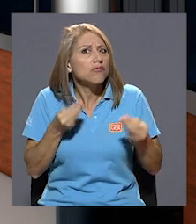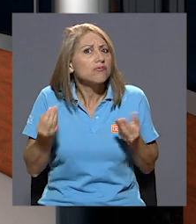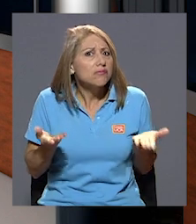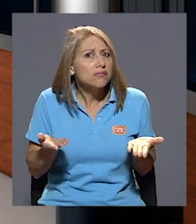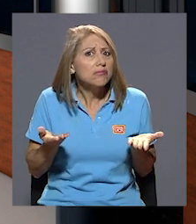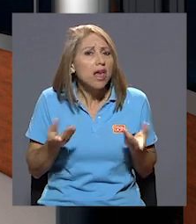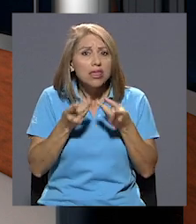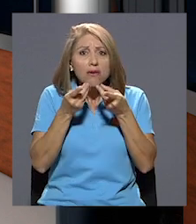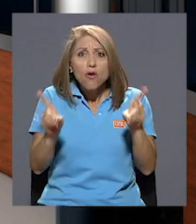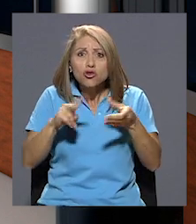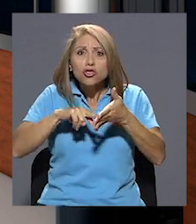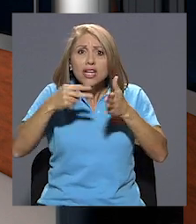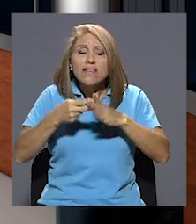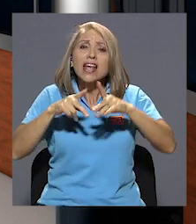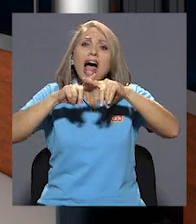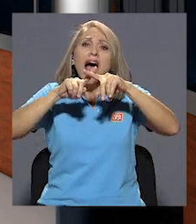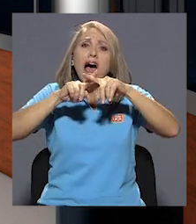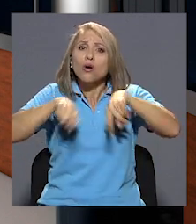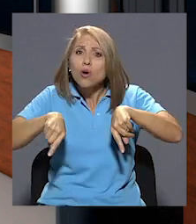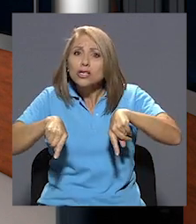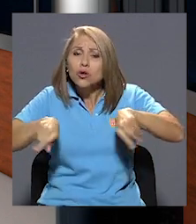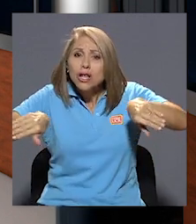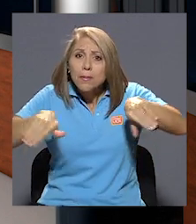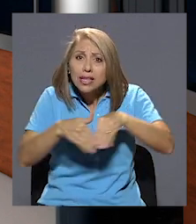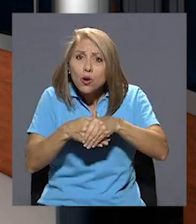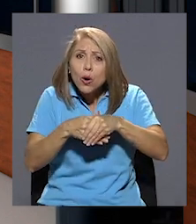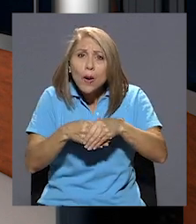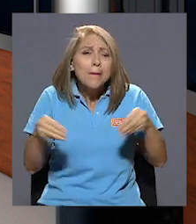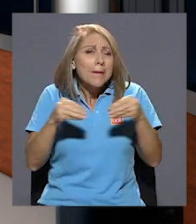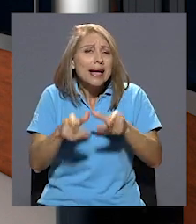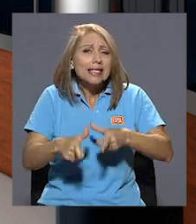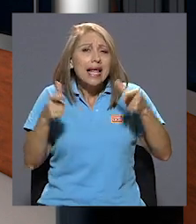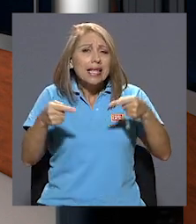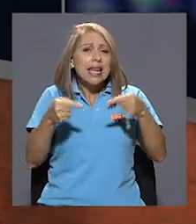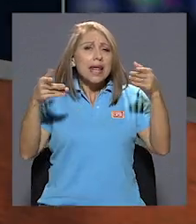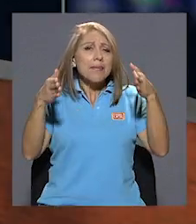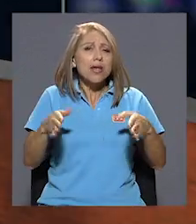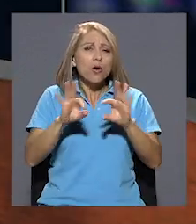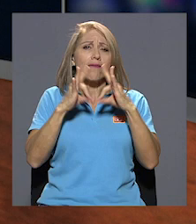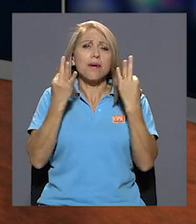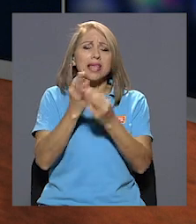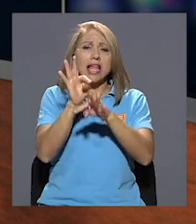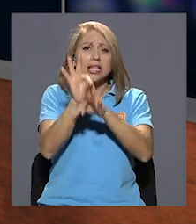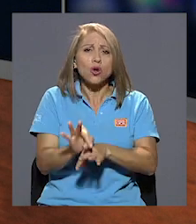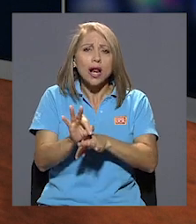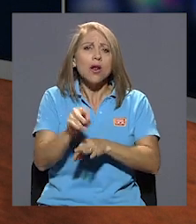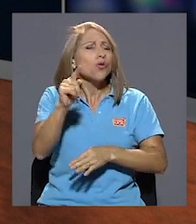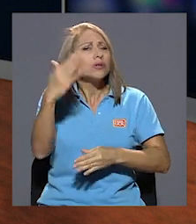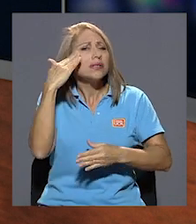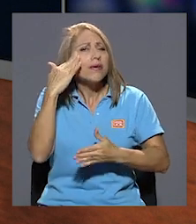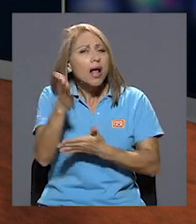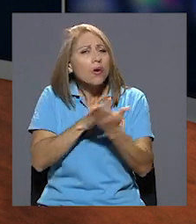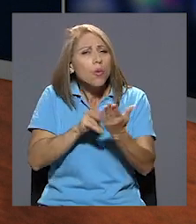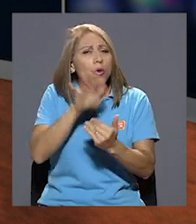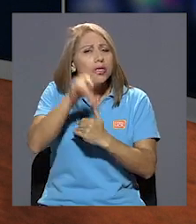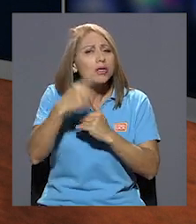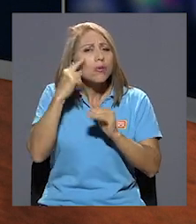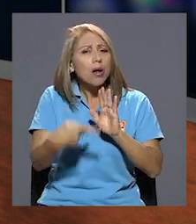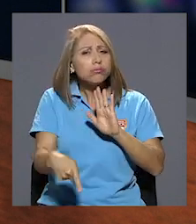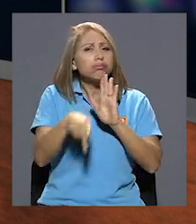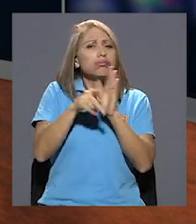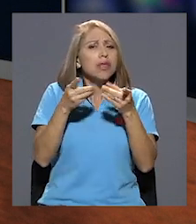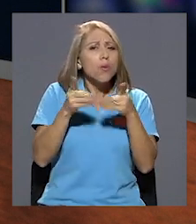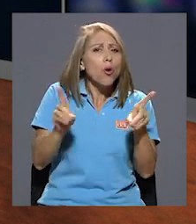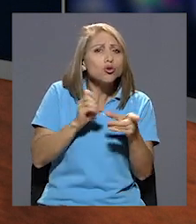acaso la anulación del matrimonio el mayor enemigo de la familia tradicional? ¿Saben ustedes de algún proyecto de ley para prohibir los